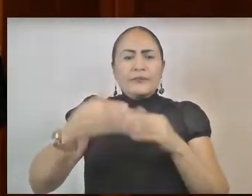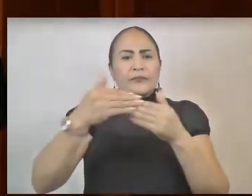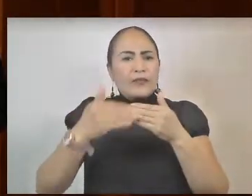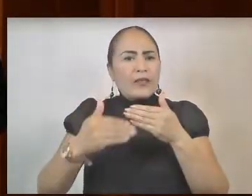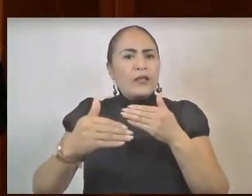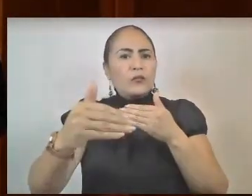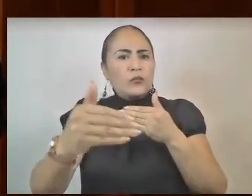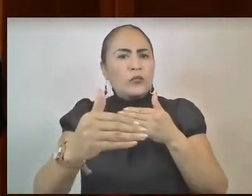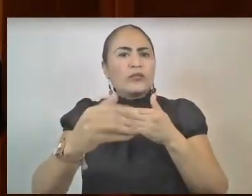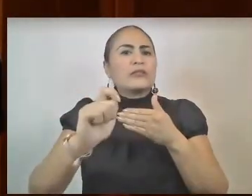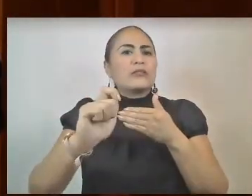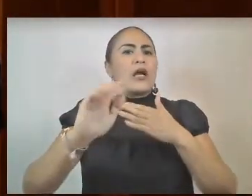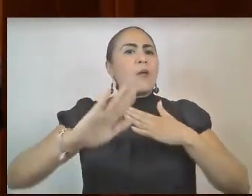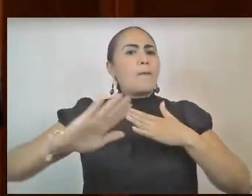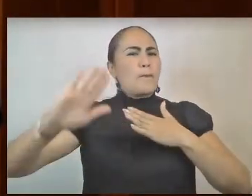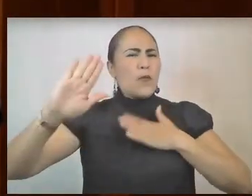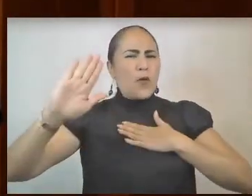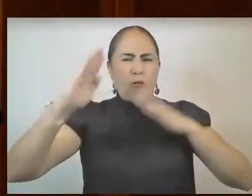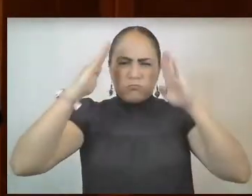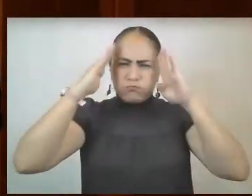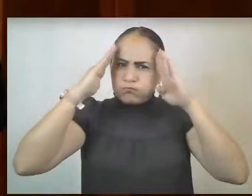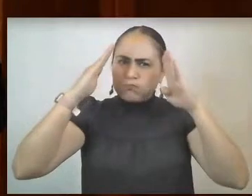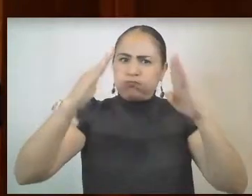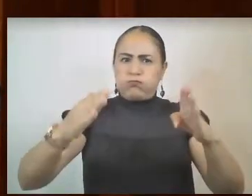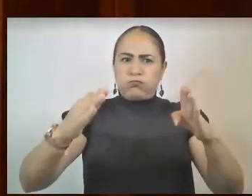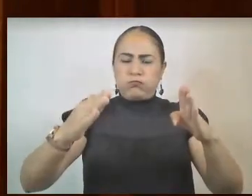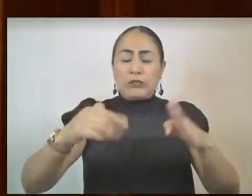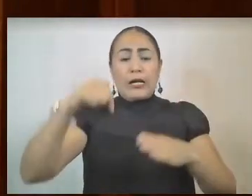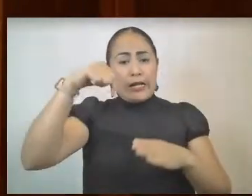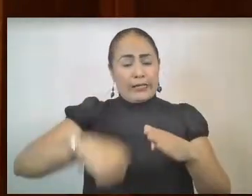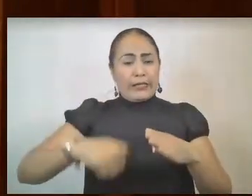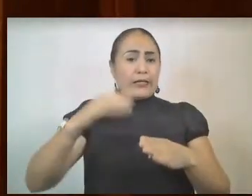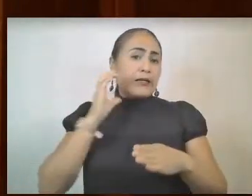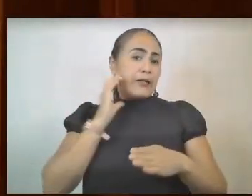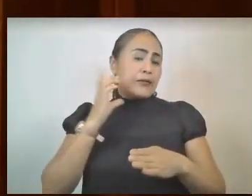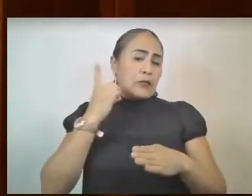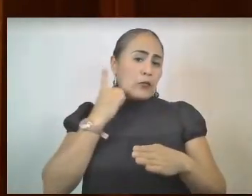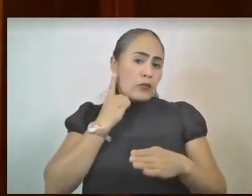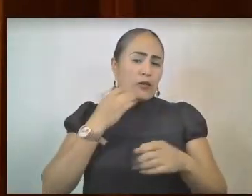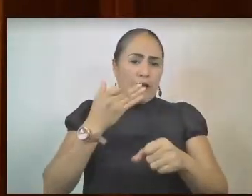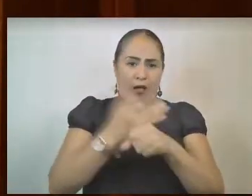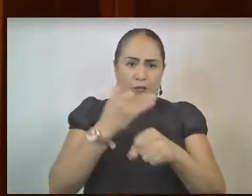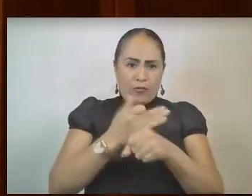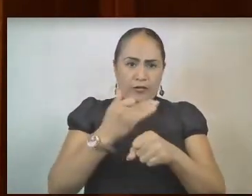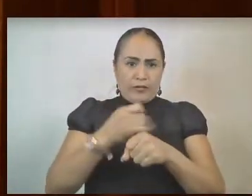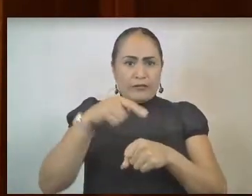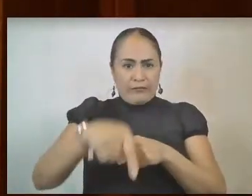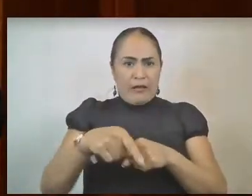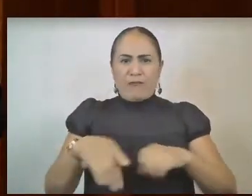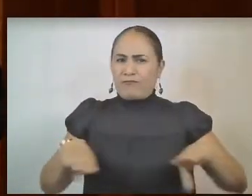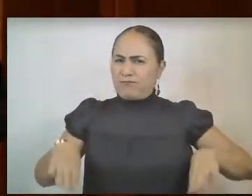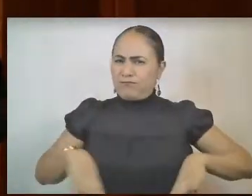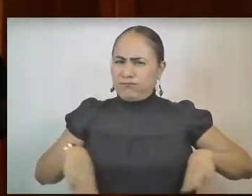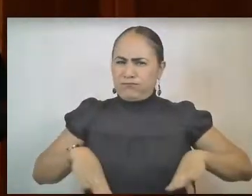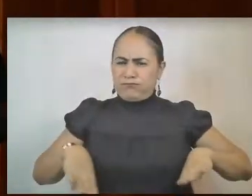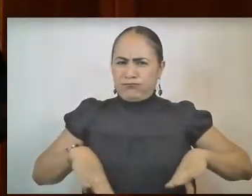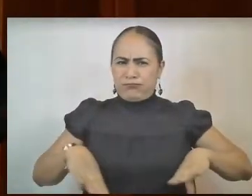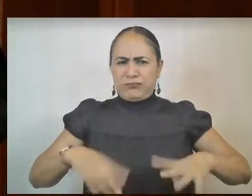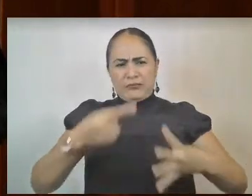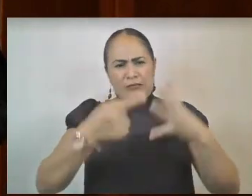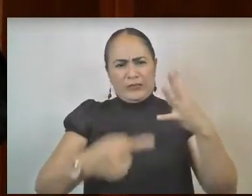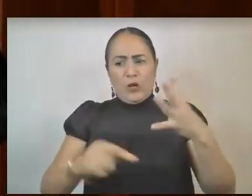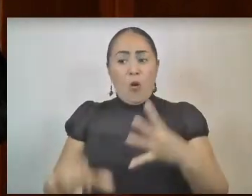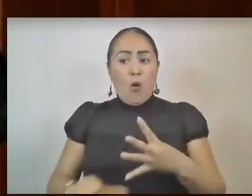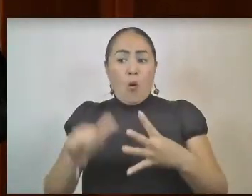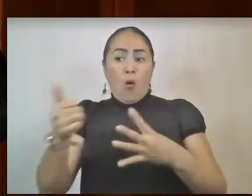compromiso. Esta legislatura ha tenido muchas particularidades que la distinguen de